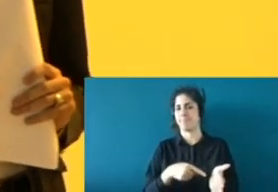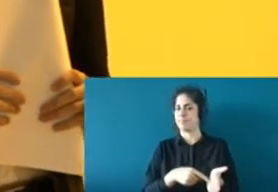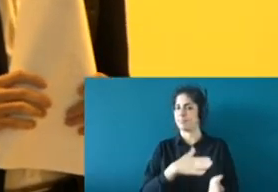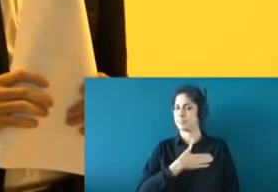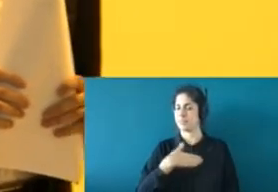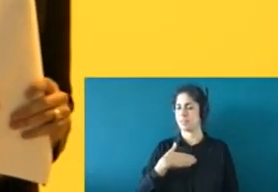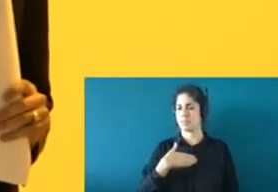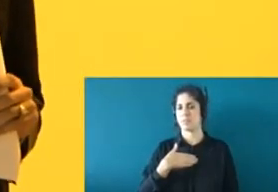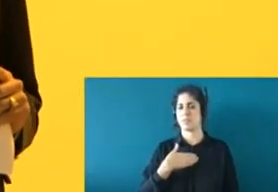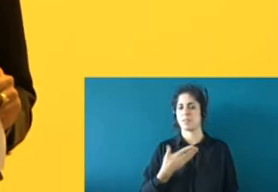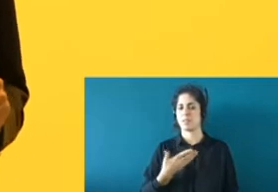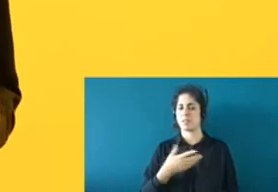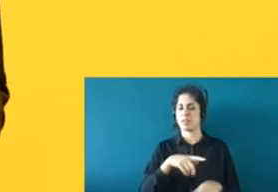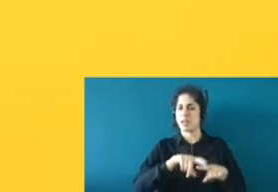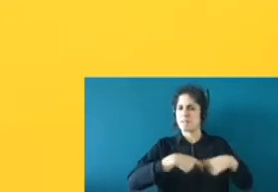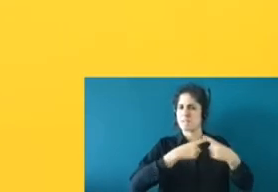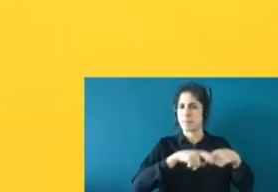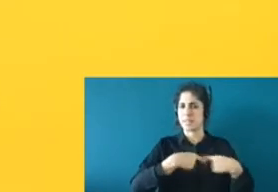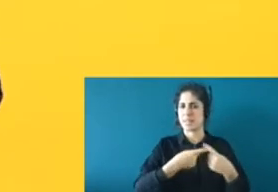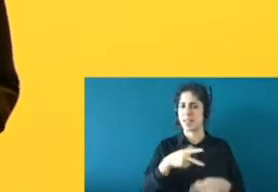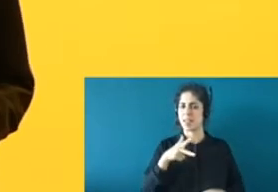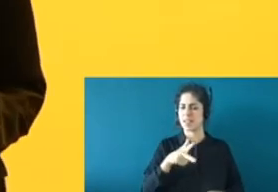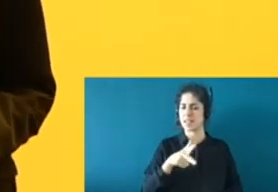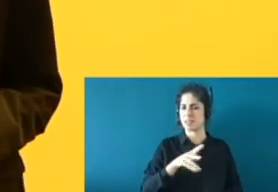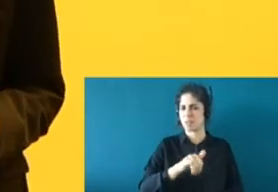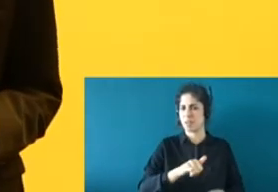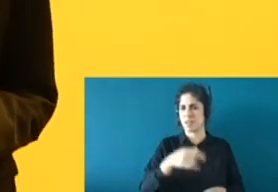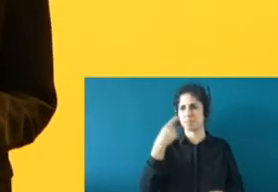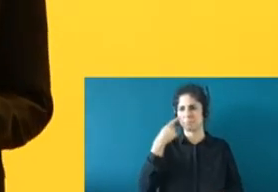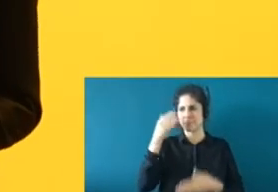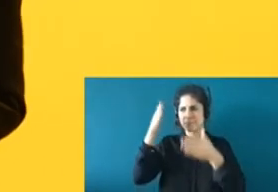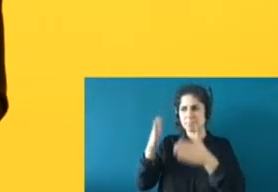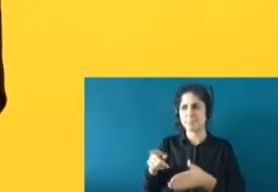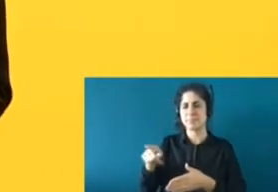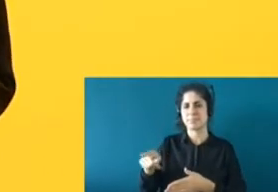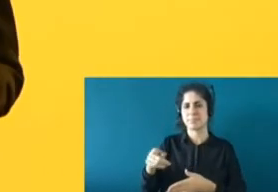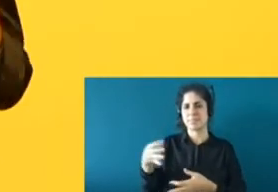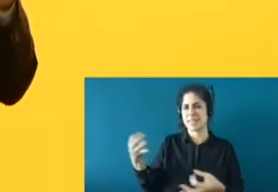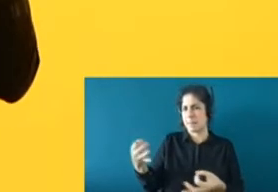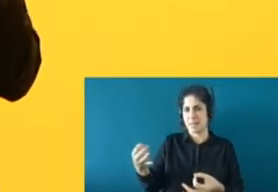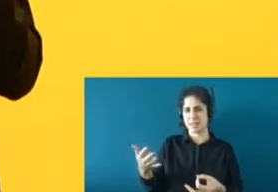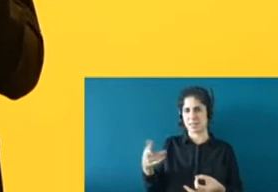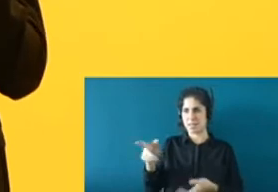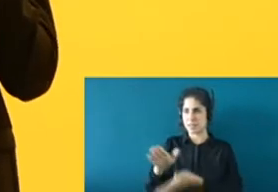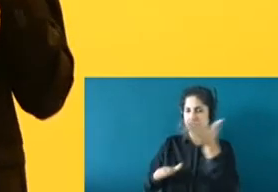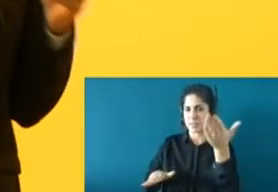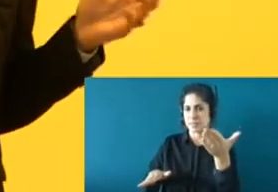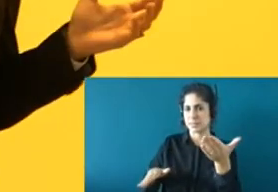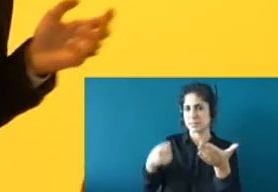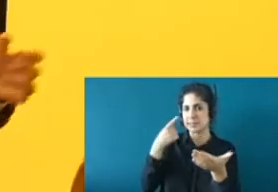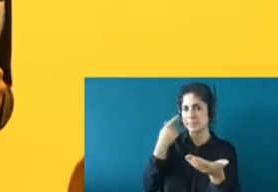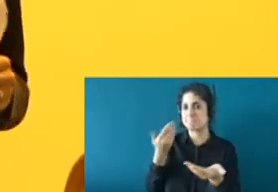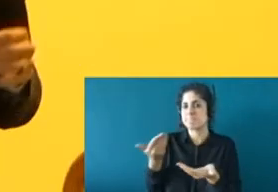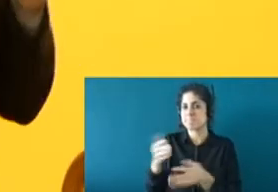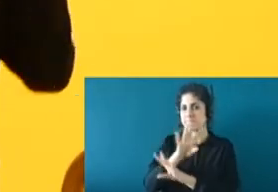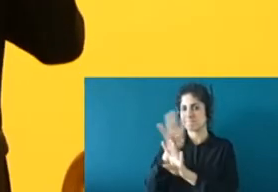a saber qué es lo que ha pasado con sus parientes, que han salido y que no se vuelve a saber nada de ellos. Pues, en